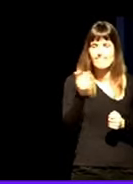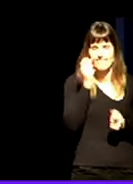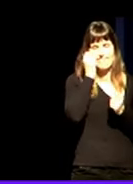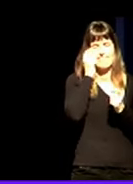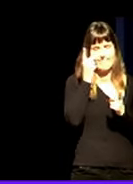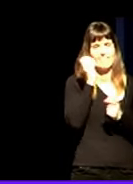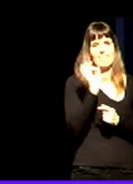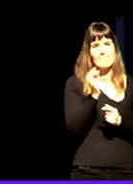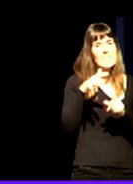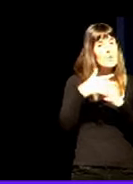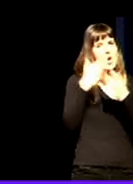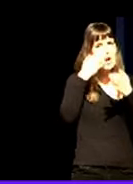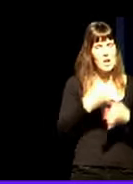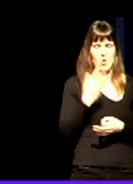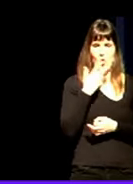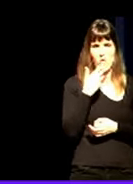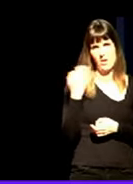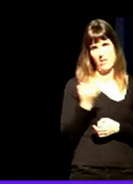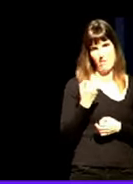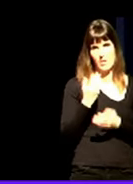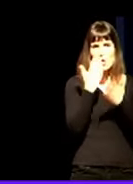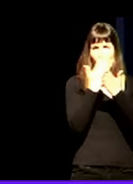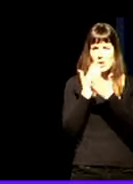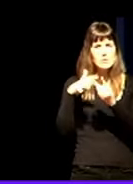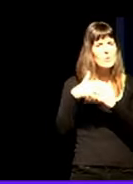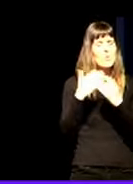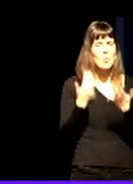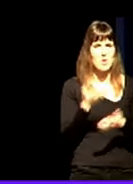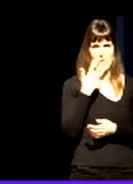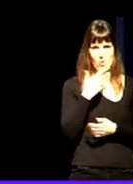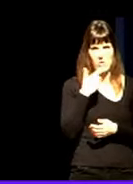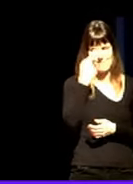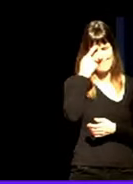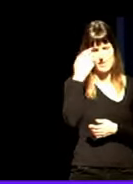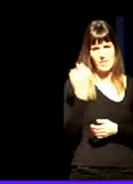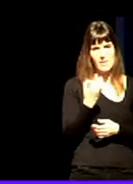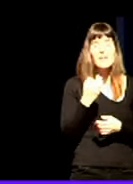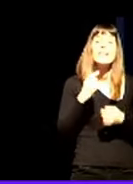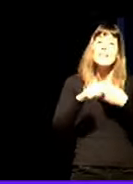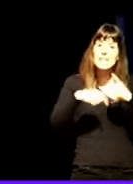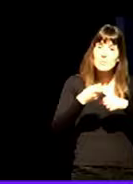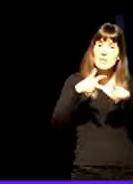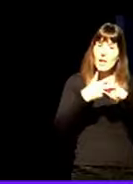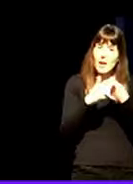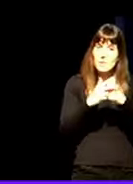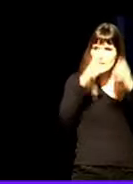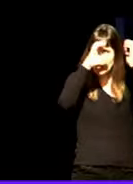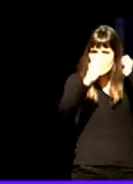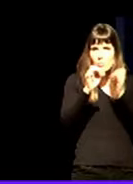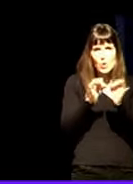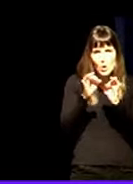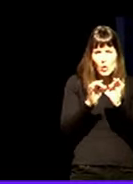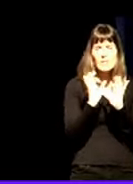como real que tenemos en las escuelas y generar herramientas y protocolos